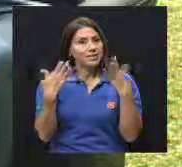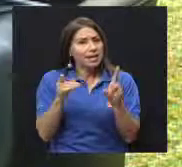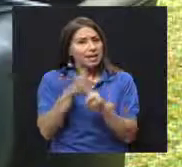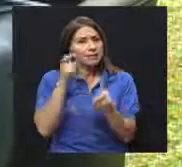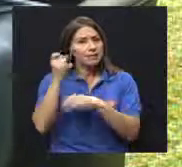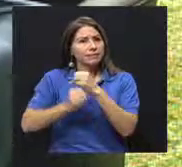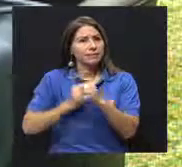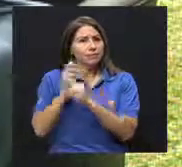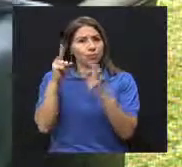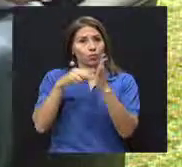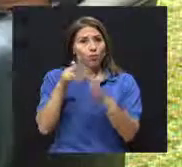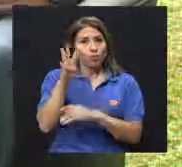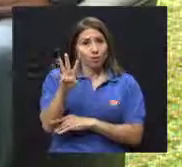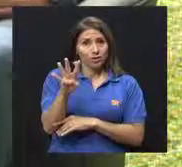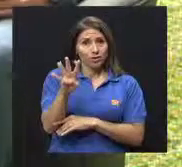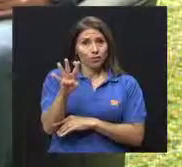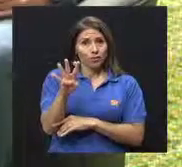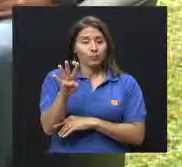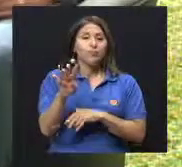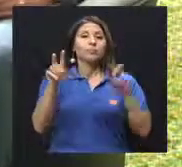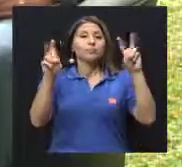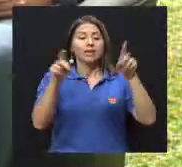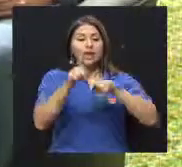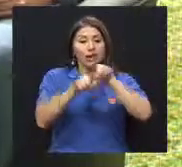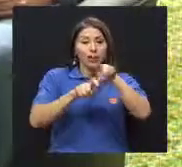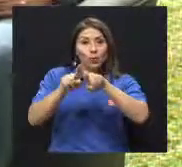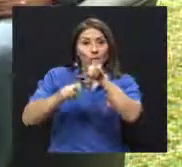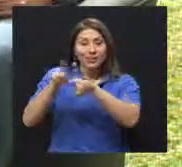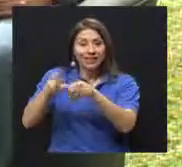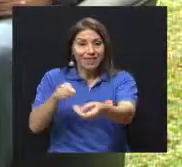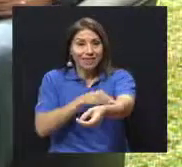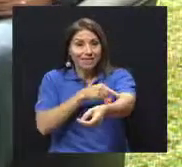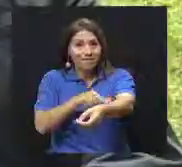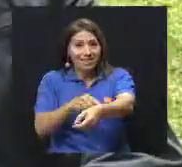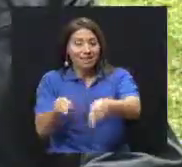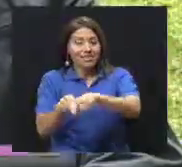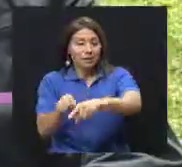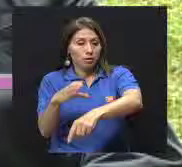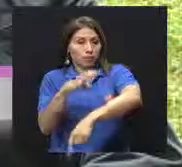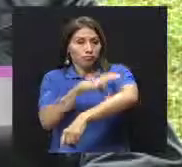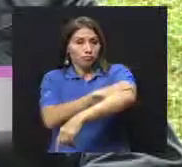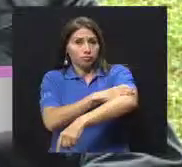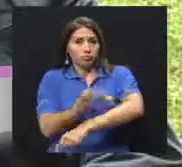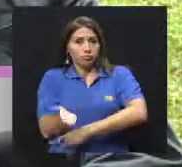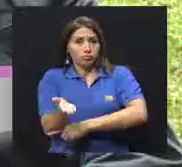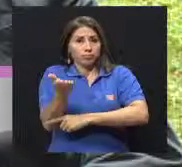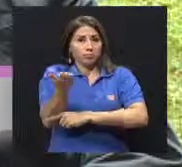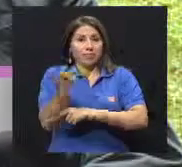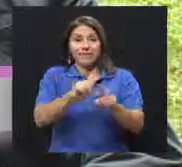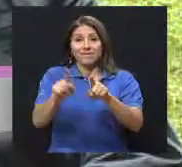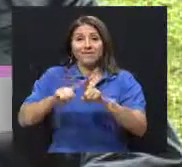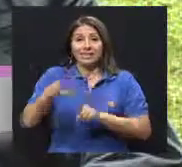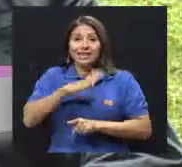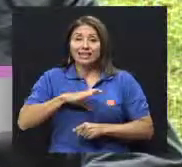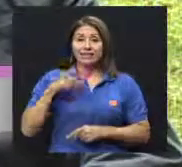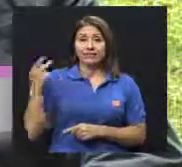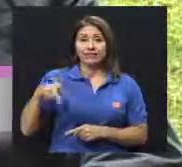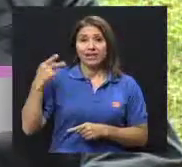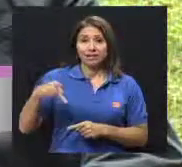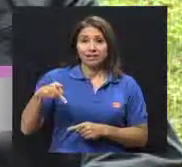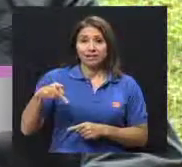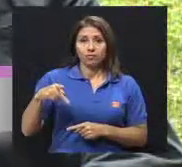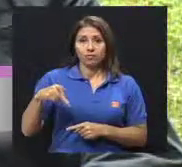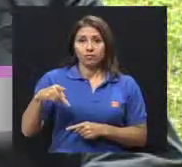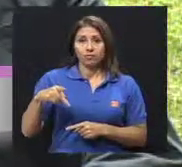2004, en la encuesta de diabetes mellitus, hipertensión arterial y factores de riesgo asociados que realizaron varias